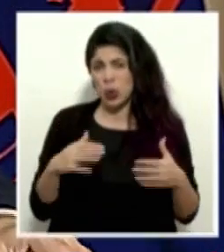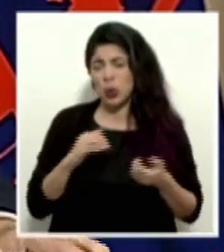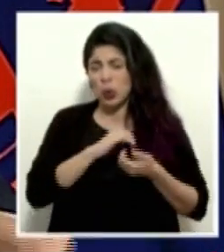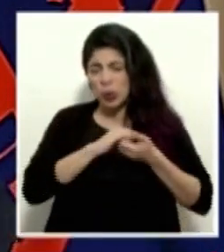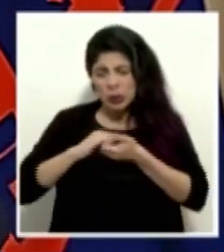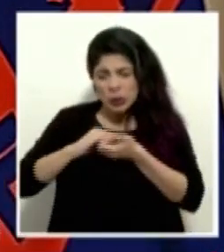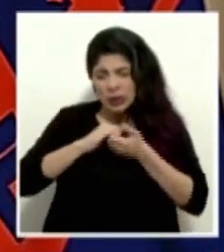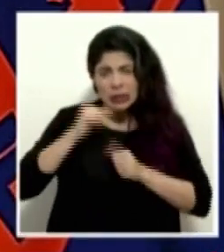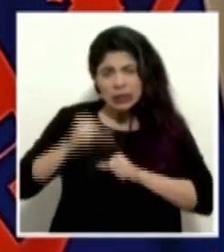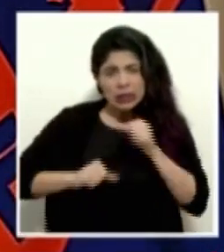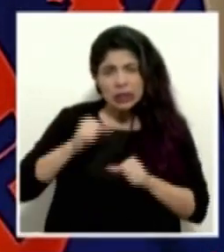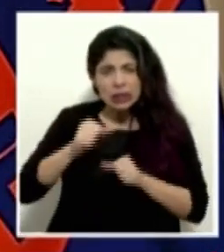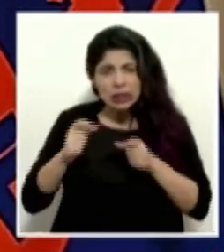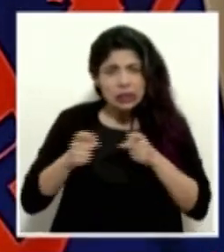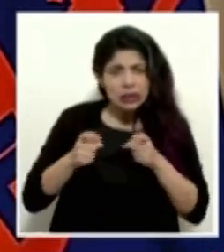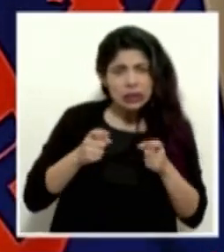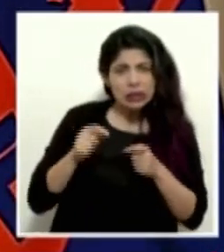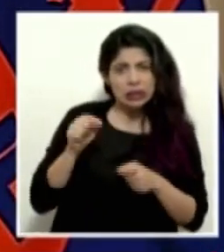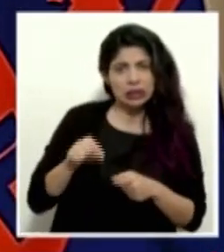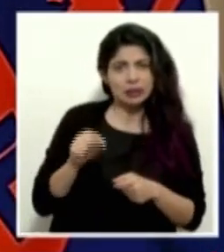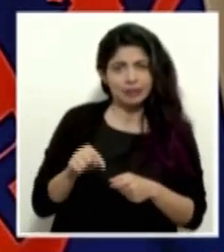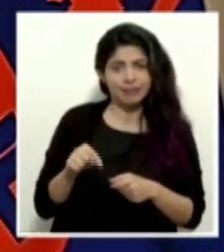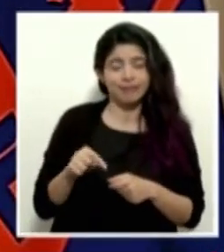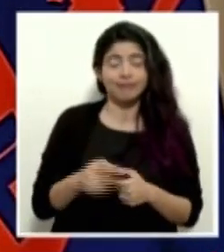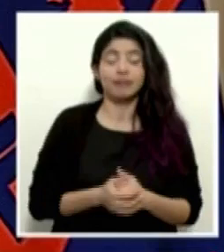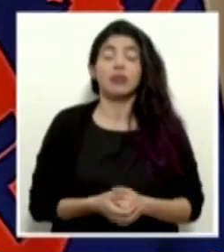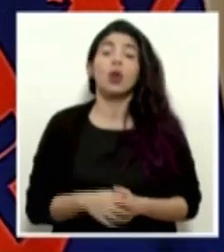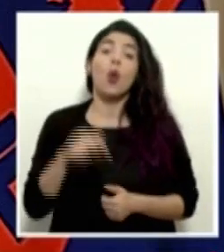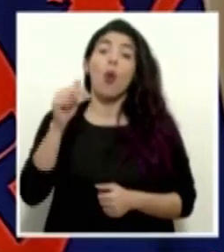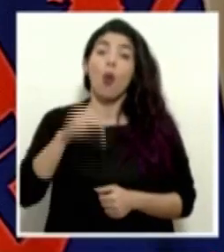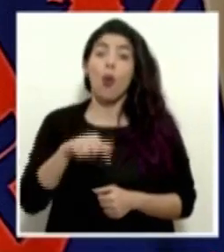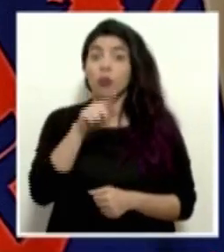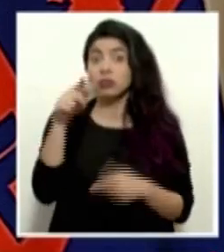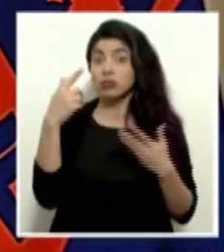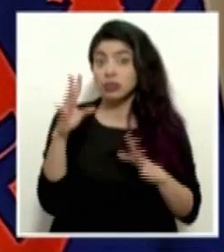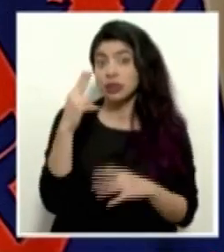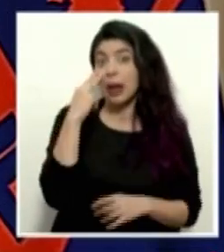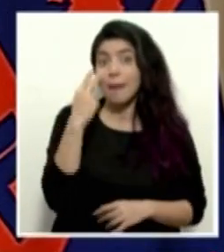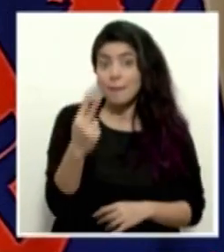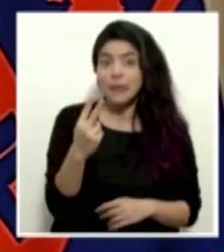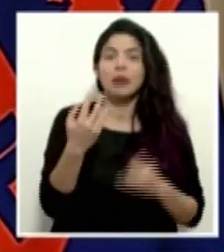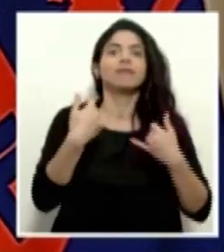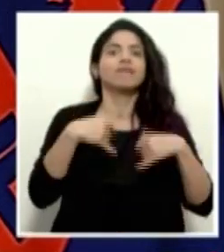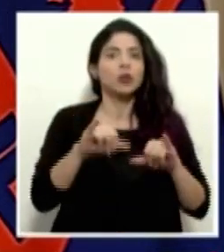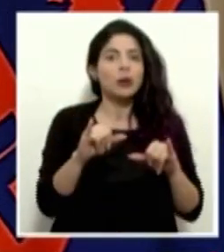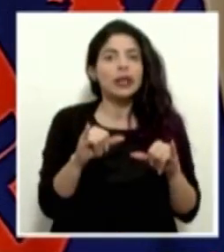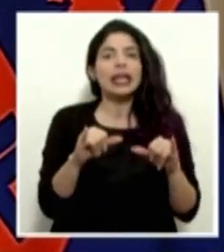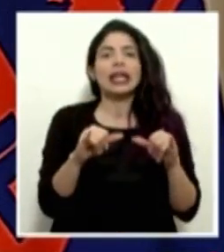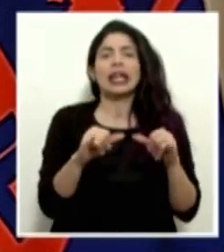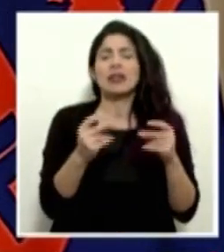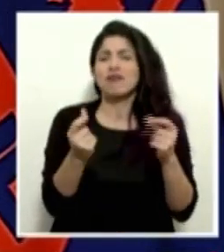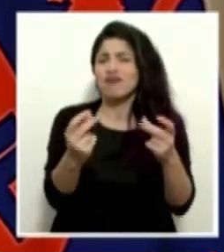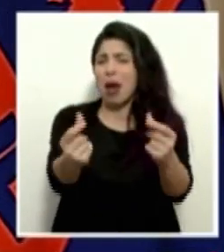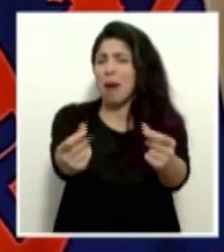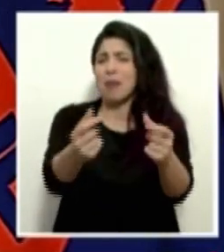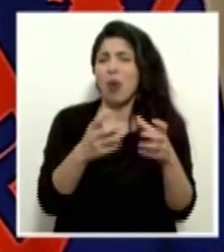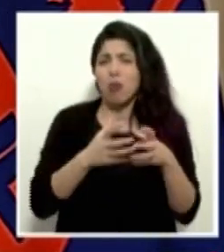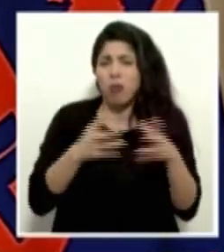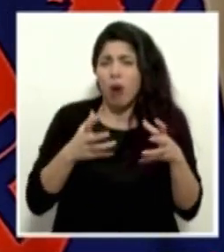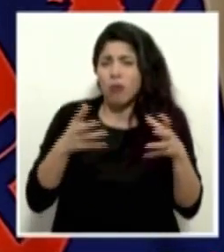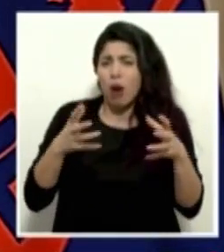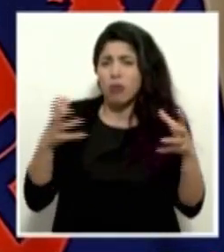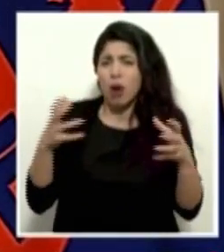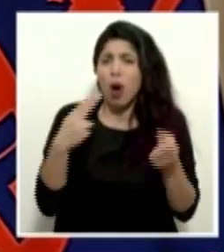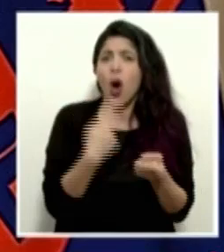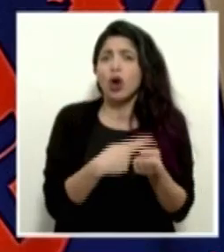logística. Hoy, como hemos visto, siguen aumentando rápidamente los casos